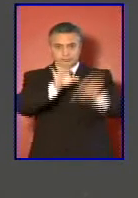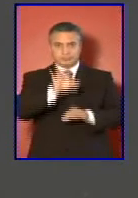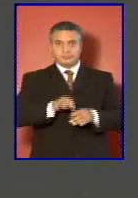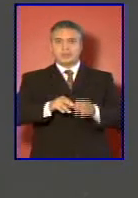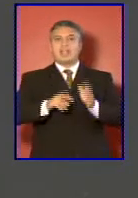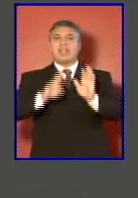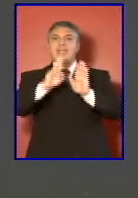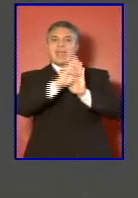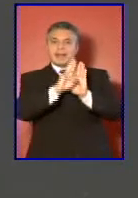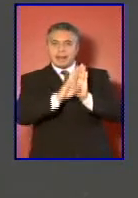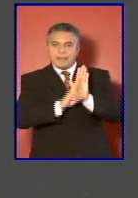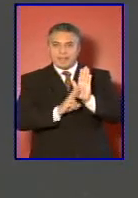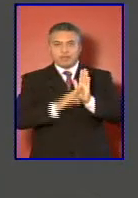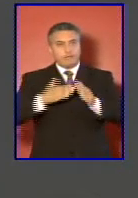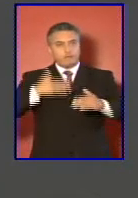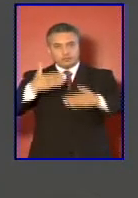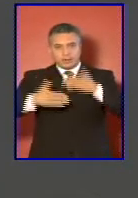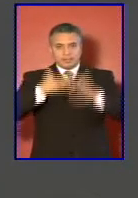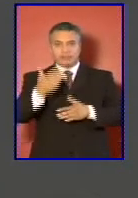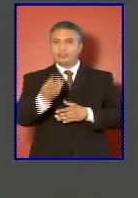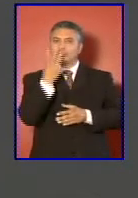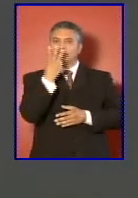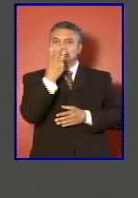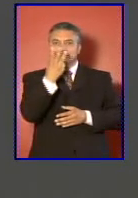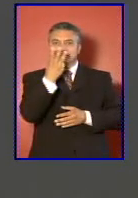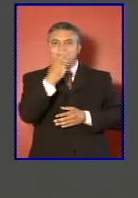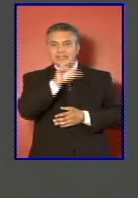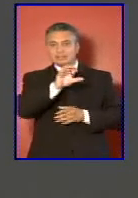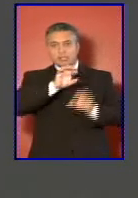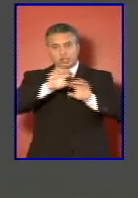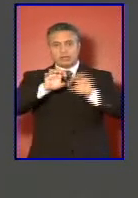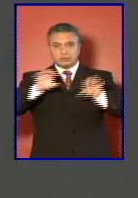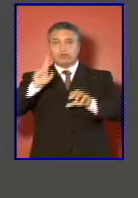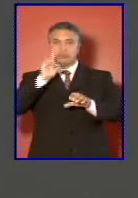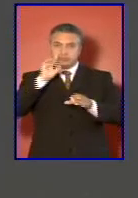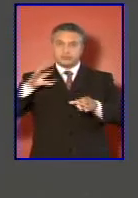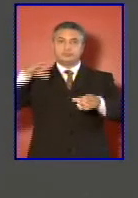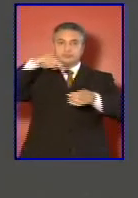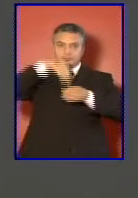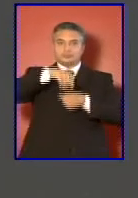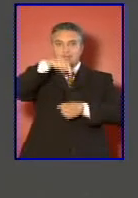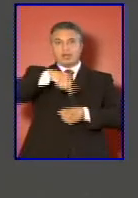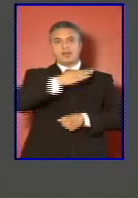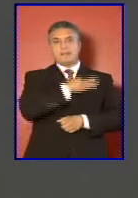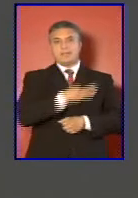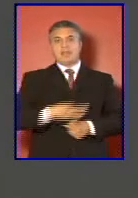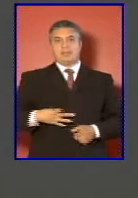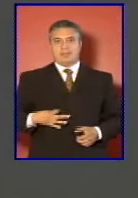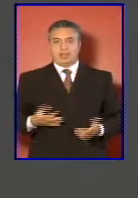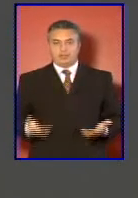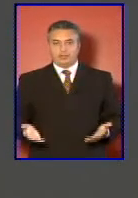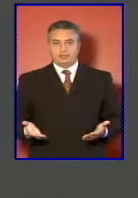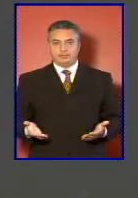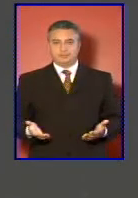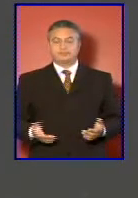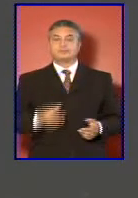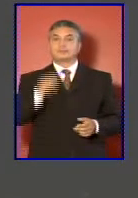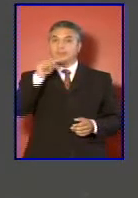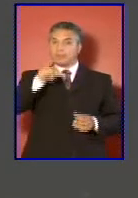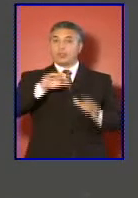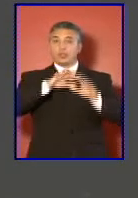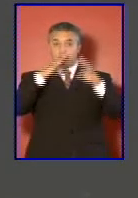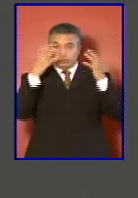de funcionamiento de cada una de estas tres organizaciones que integran ahora el Ministerio. Y todo esto